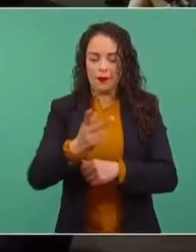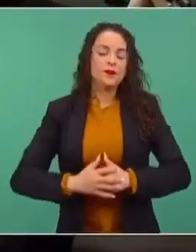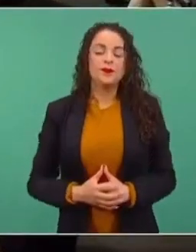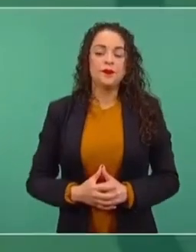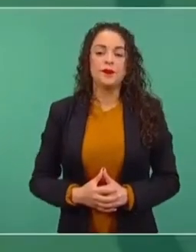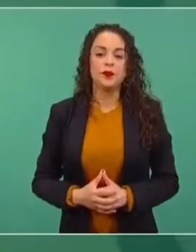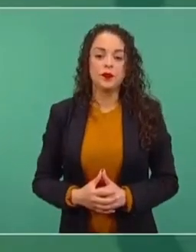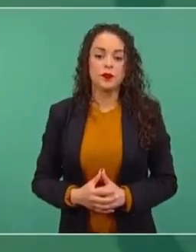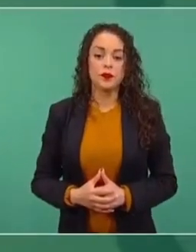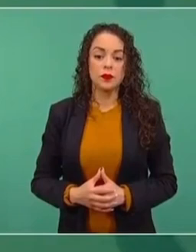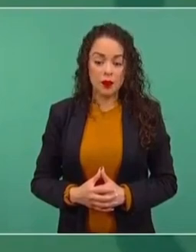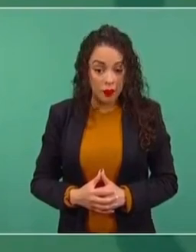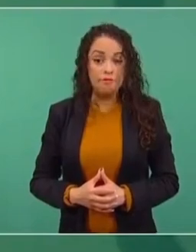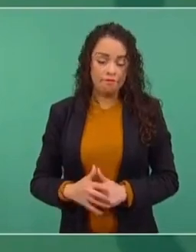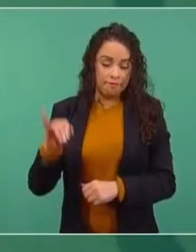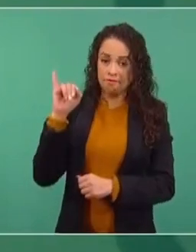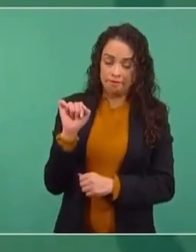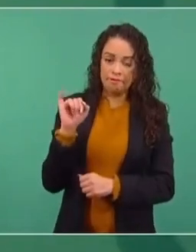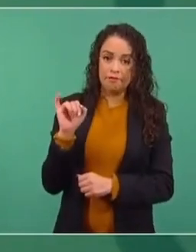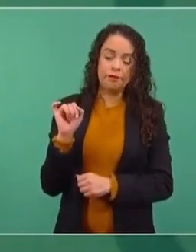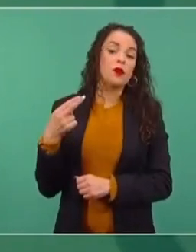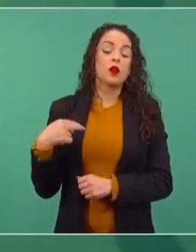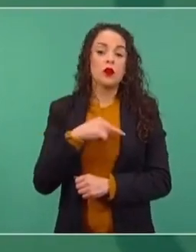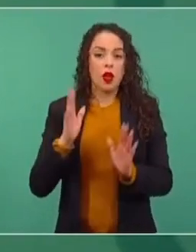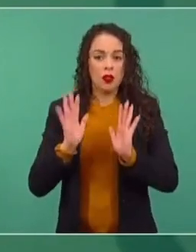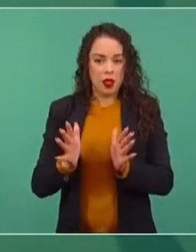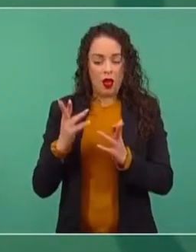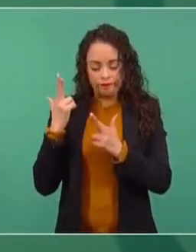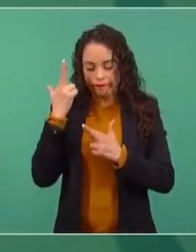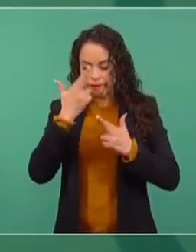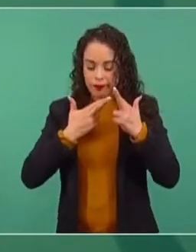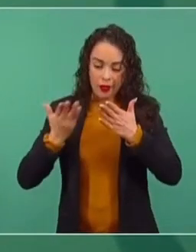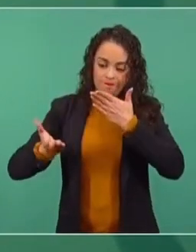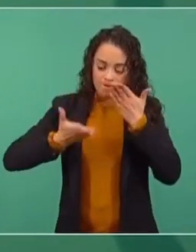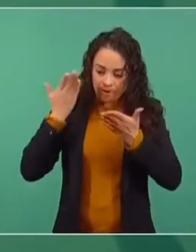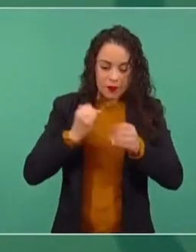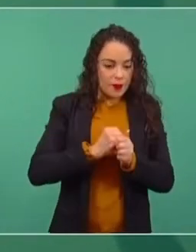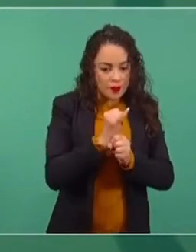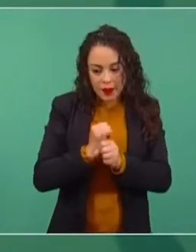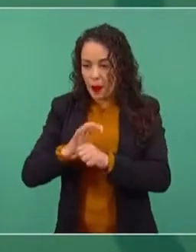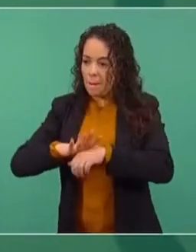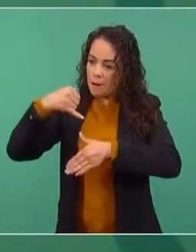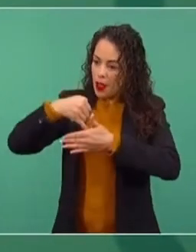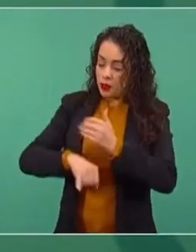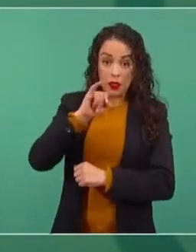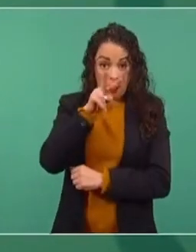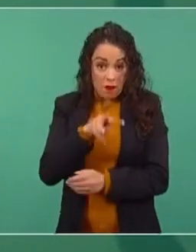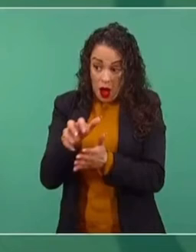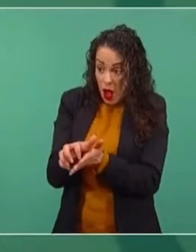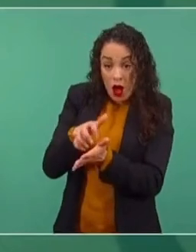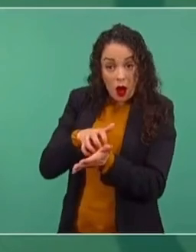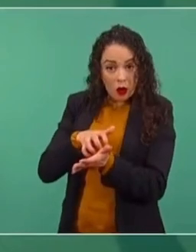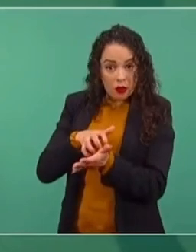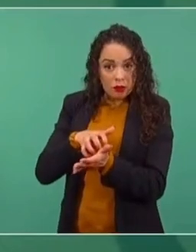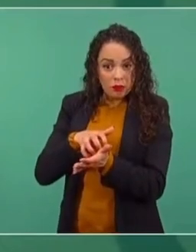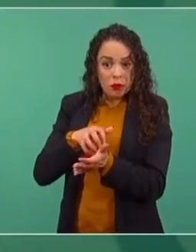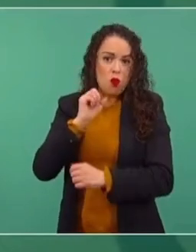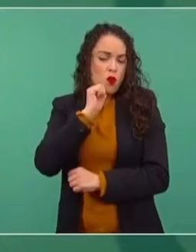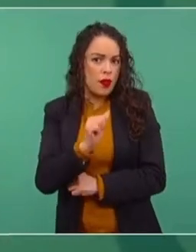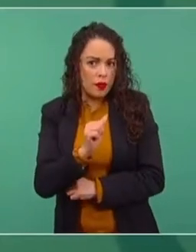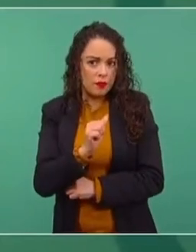Sí, este, nosotros hicimos un estudio para saber si había ahorros, si nos convenía